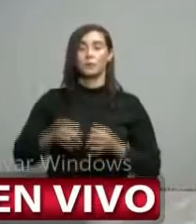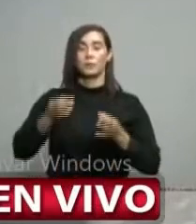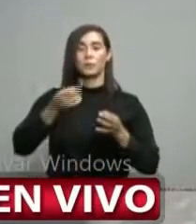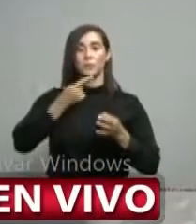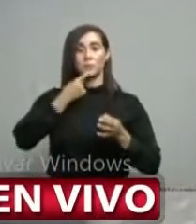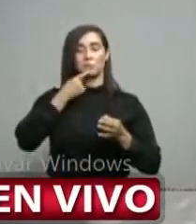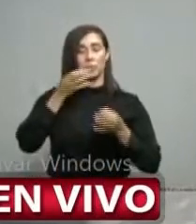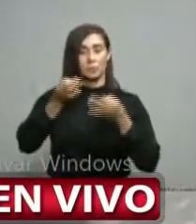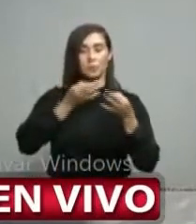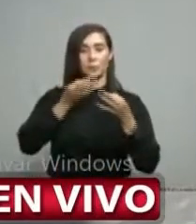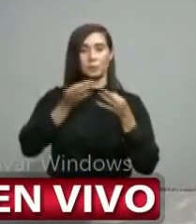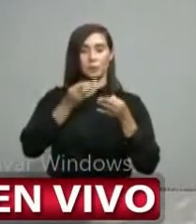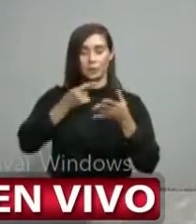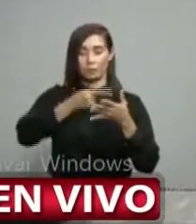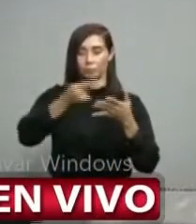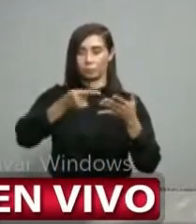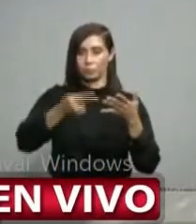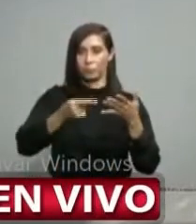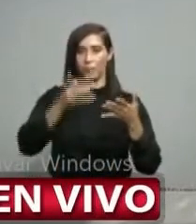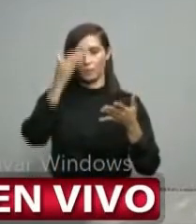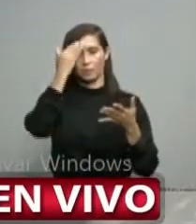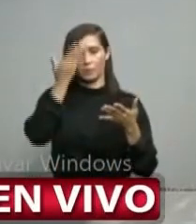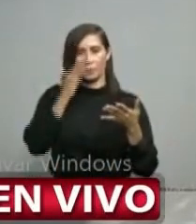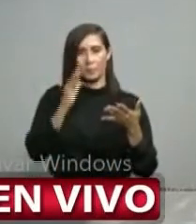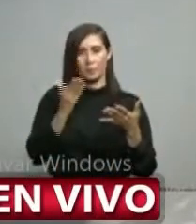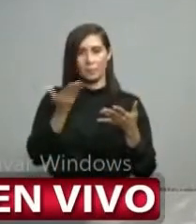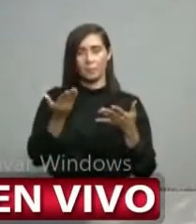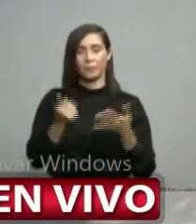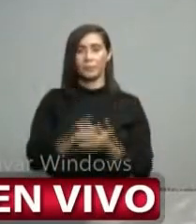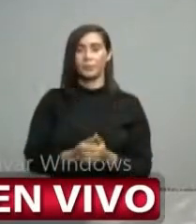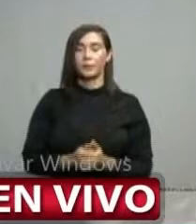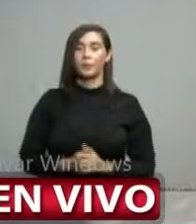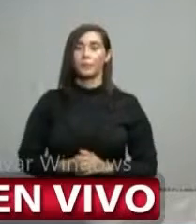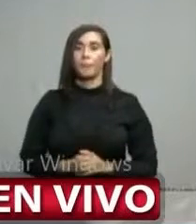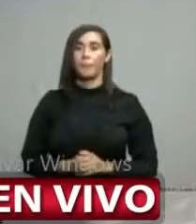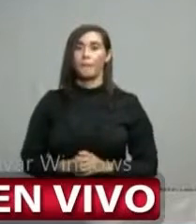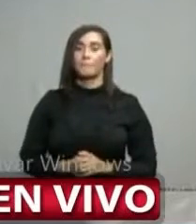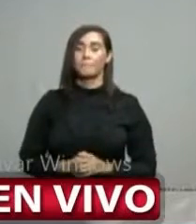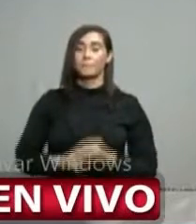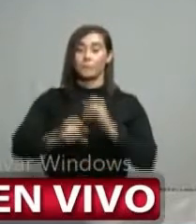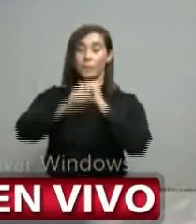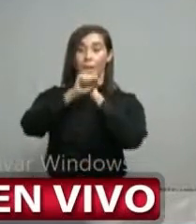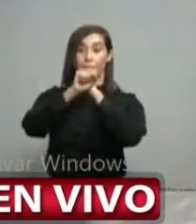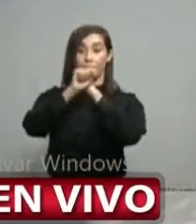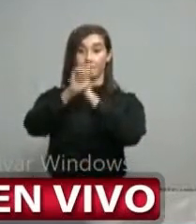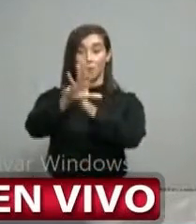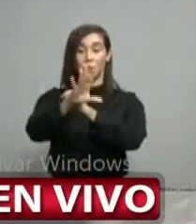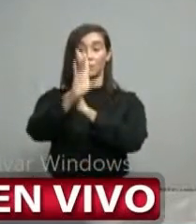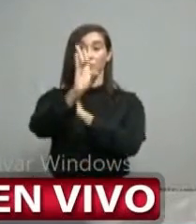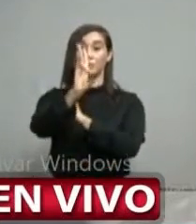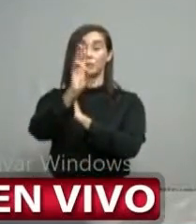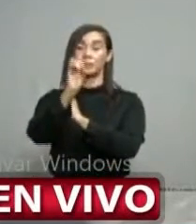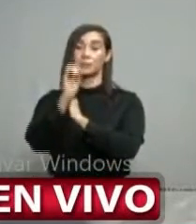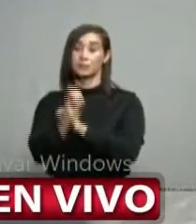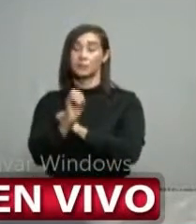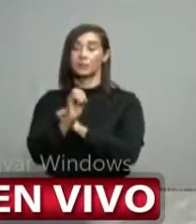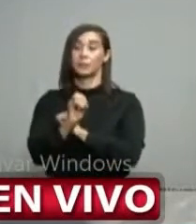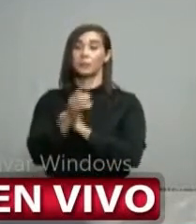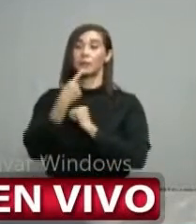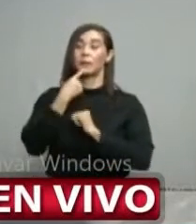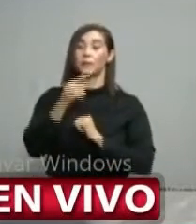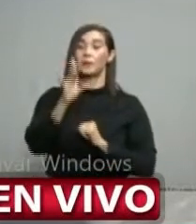tengamos una perspectiva así en estos días. En el boletín 70 se reportaron 88